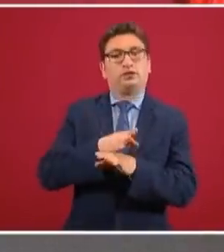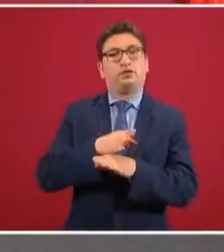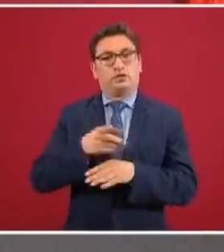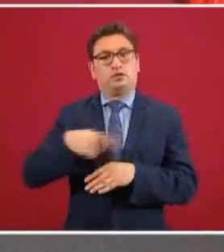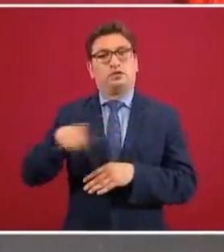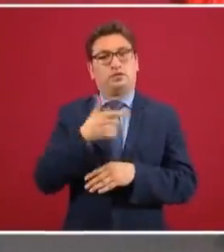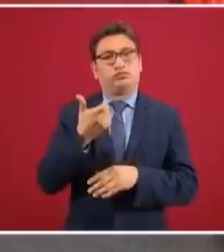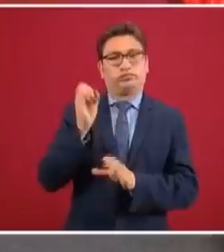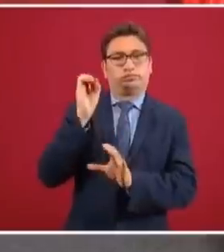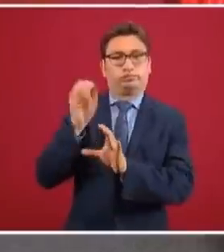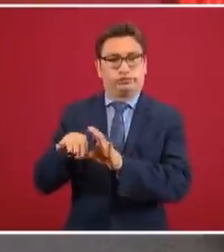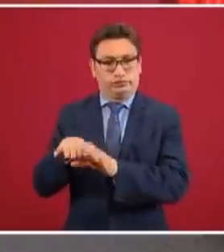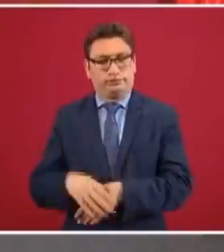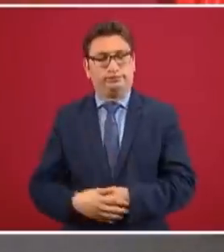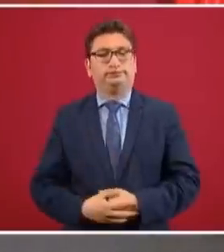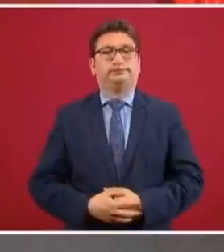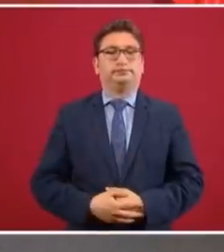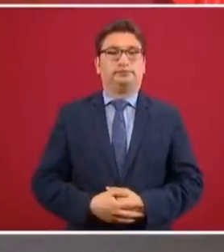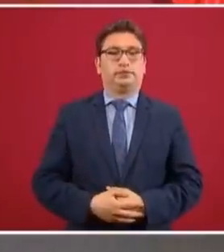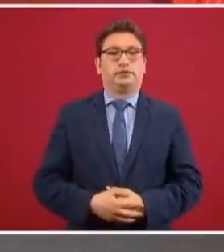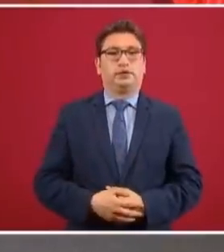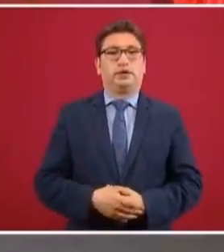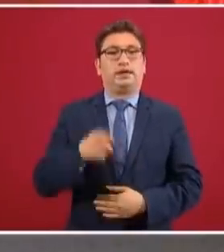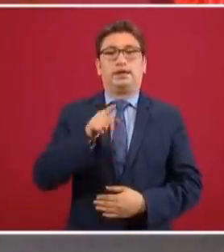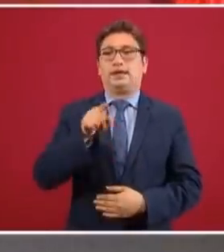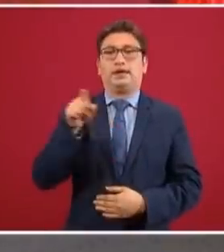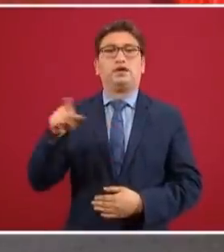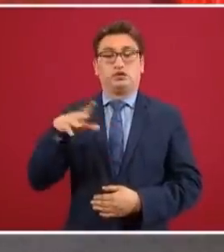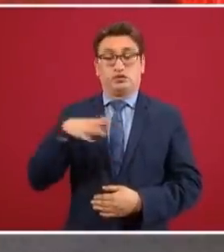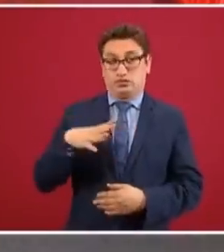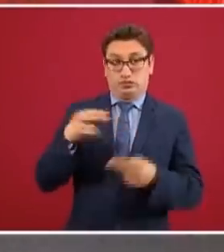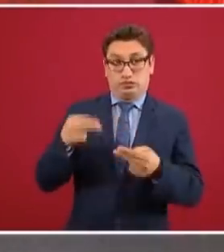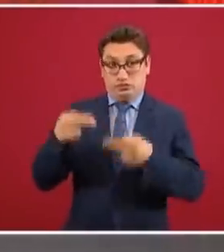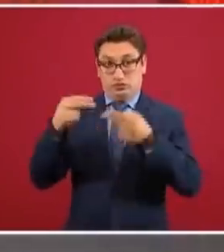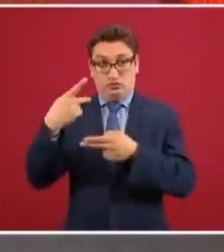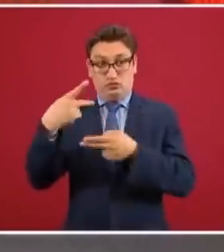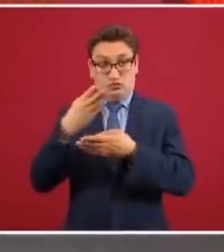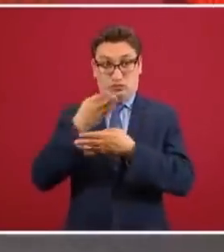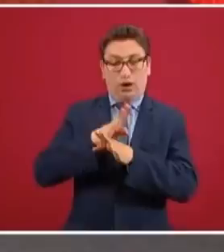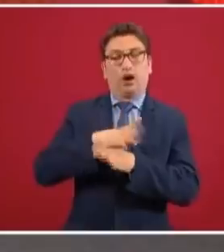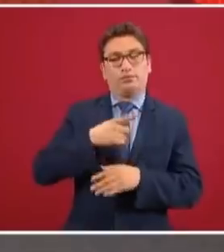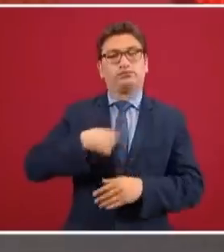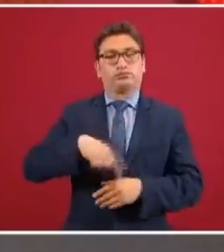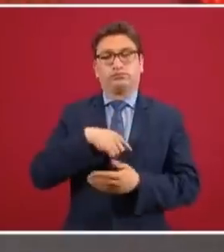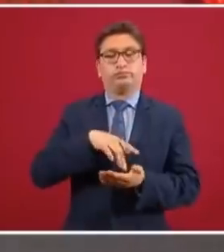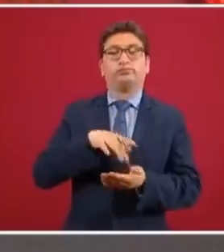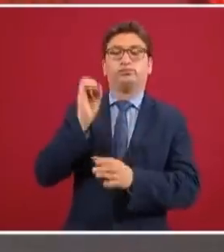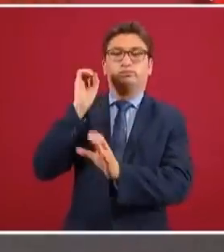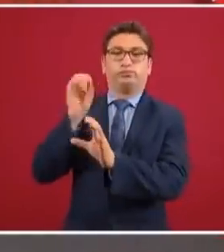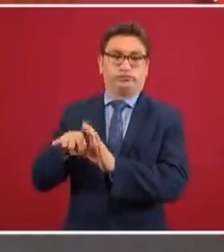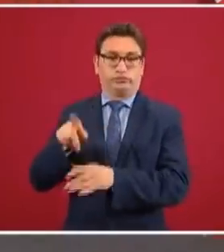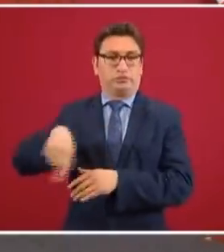electrónica, a cuentas que tengan ya abiertas los beneficiarios